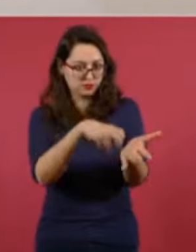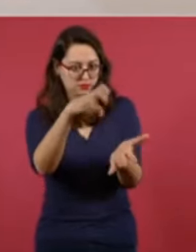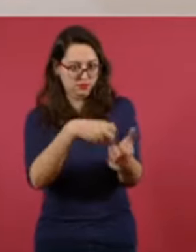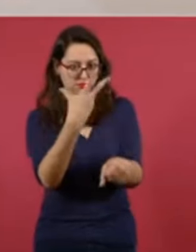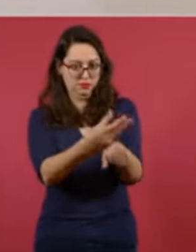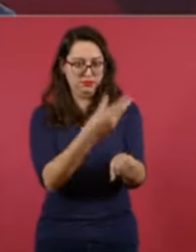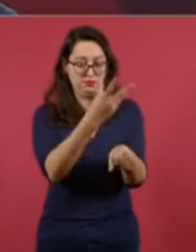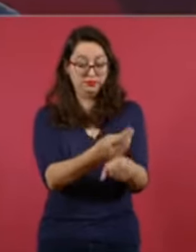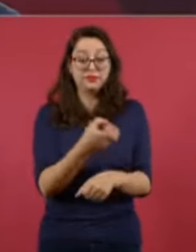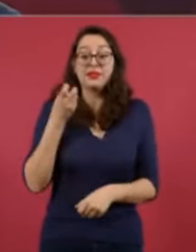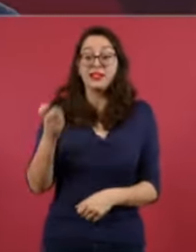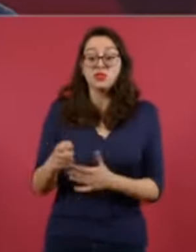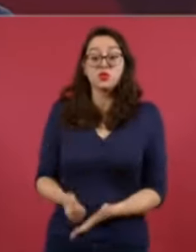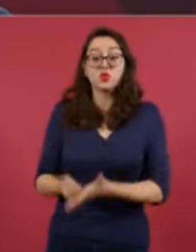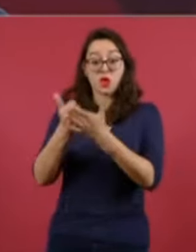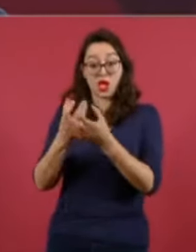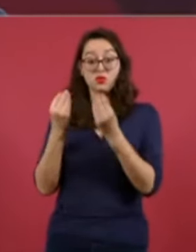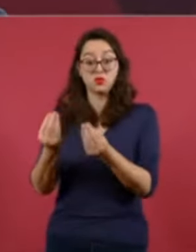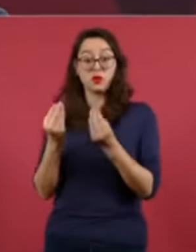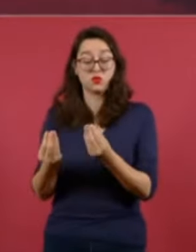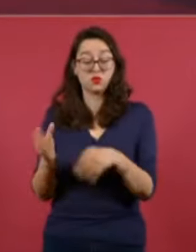multiplicador, porque es trabajo.